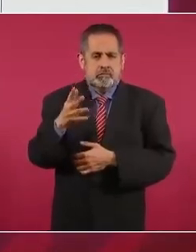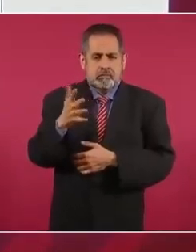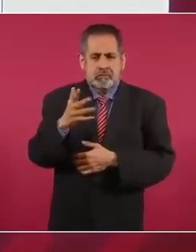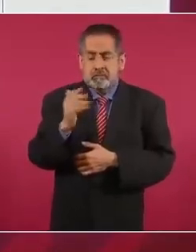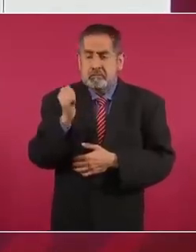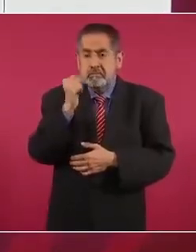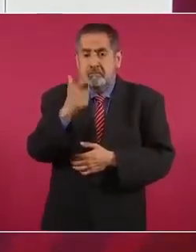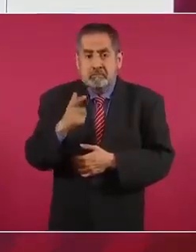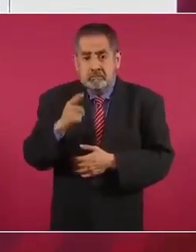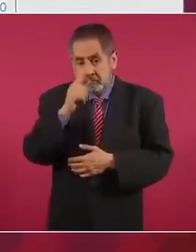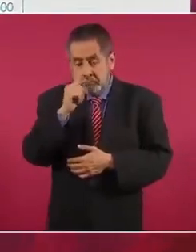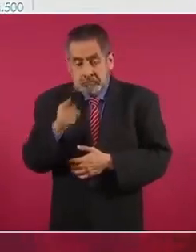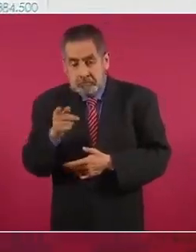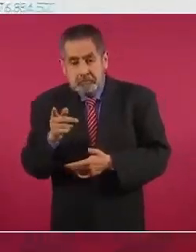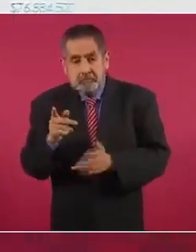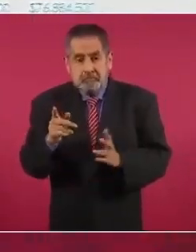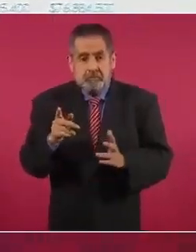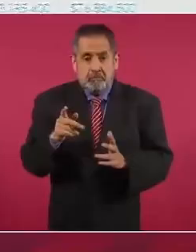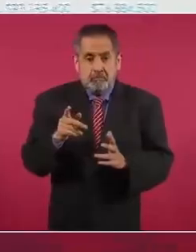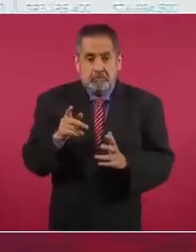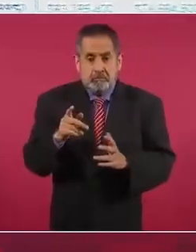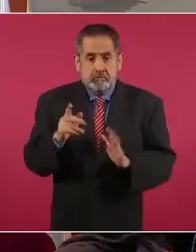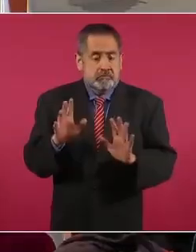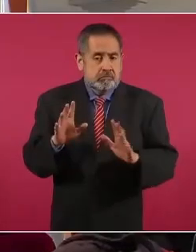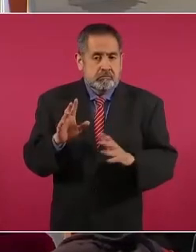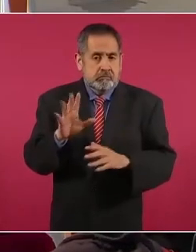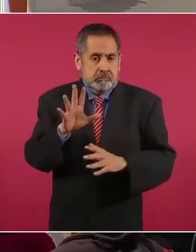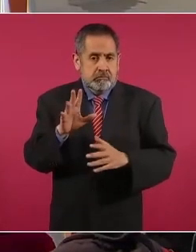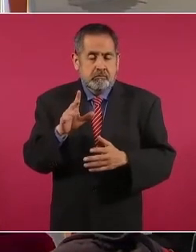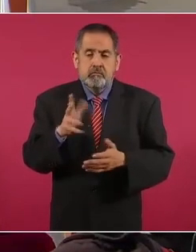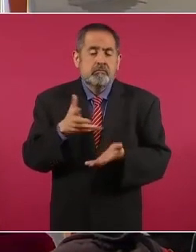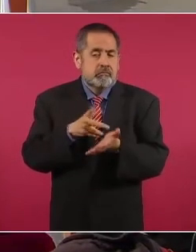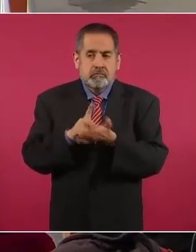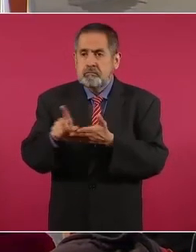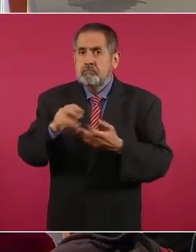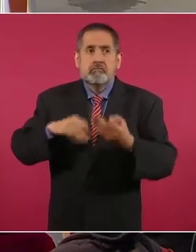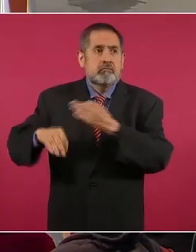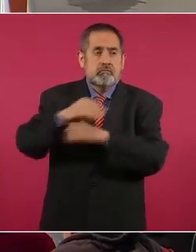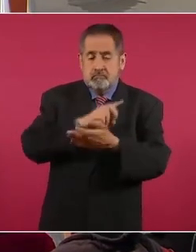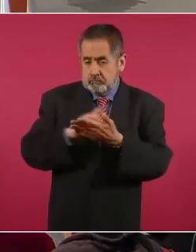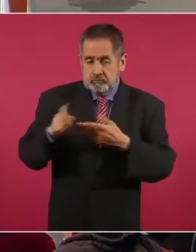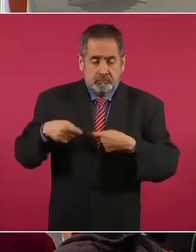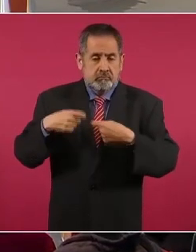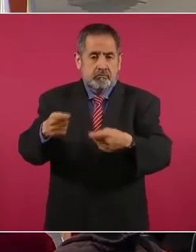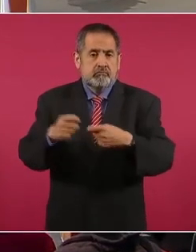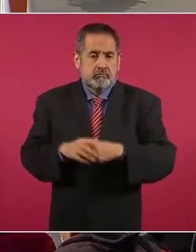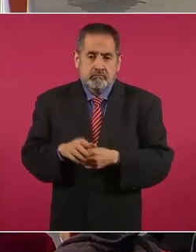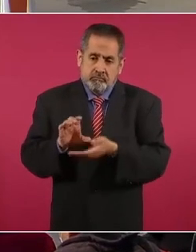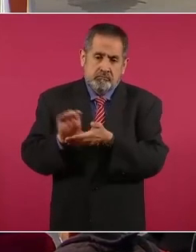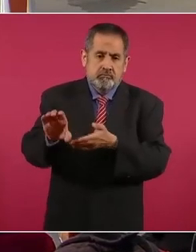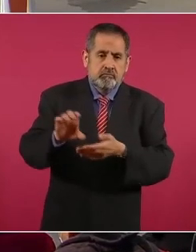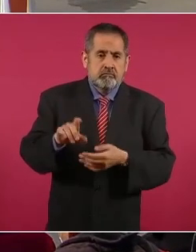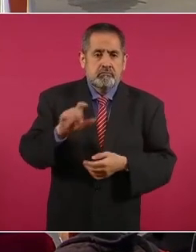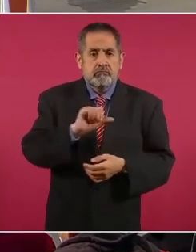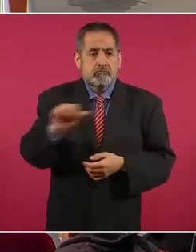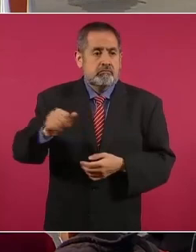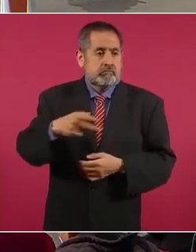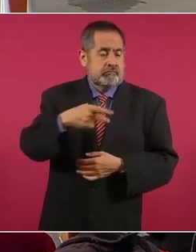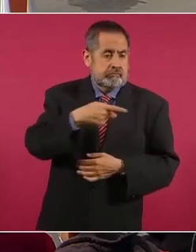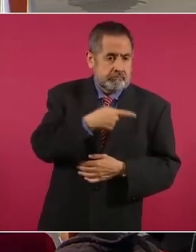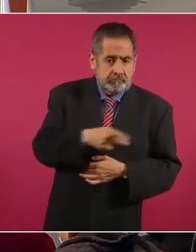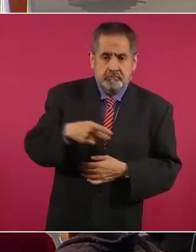alguna razón, no son los 100, pero es un derecho universal. Y este se entrega a ricos y a pobres